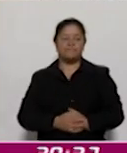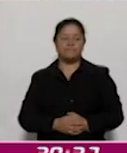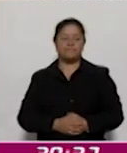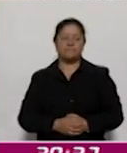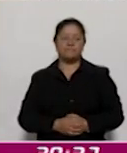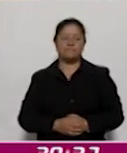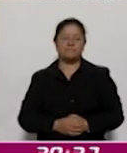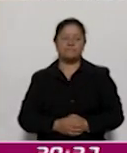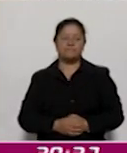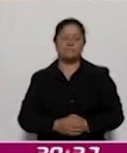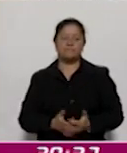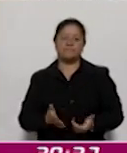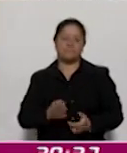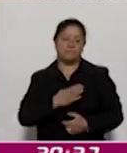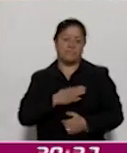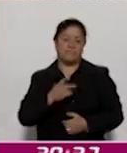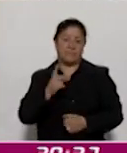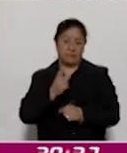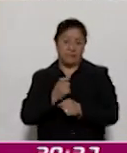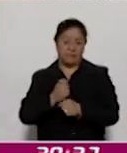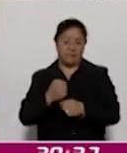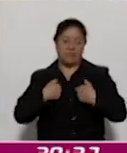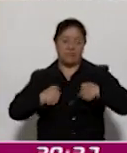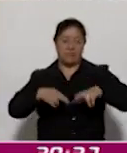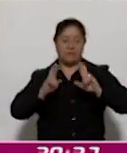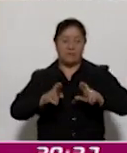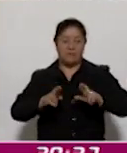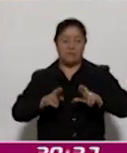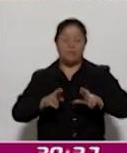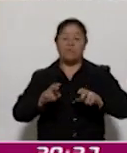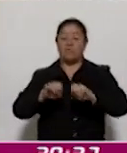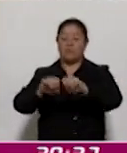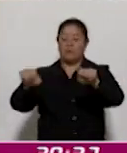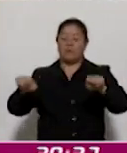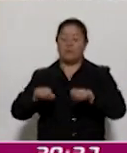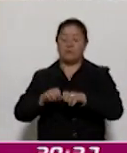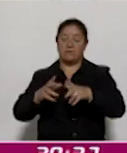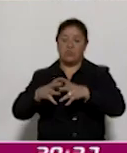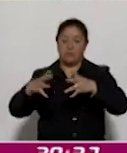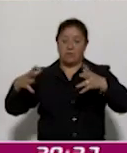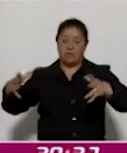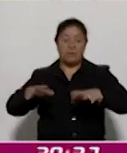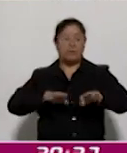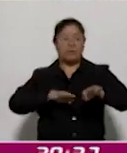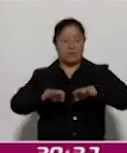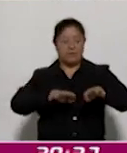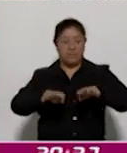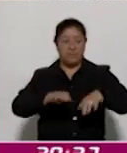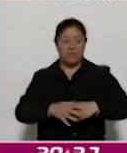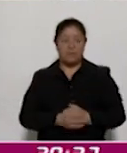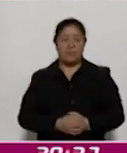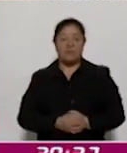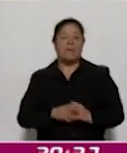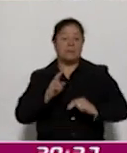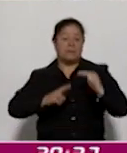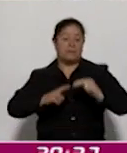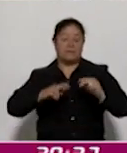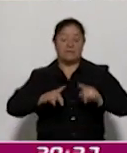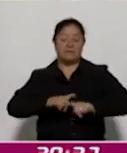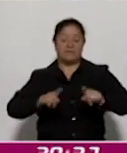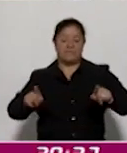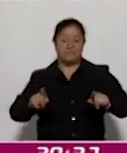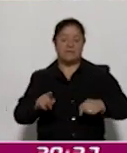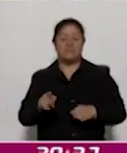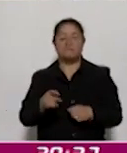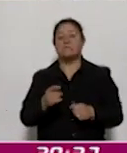decir, primero represento con mucha humildad a todo un gran equipo. Un equipo de trabajo de los diferentes niveles y modalidades